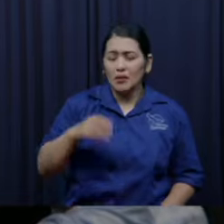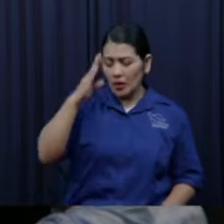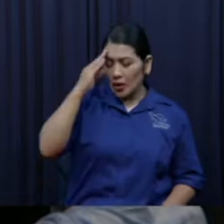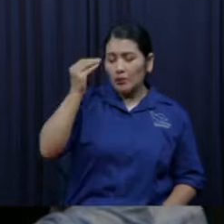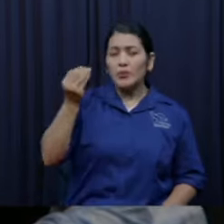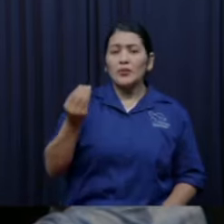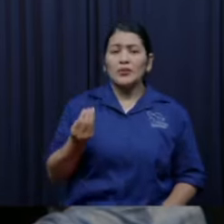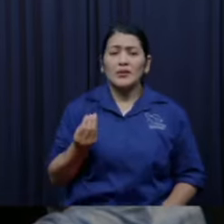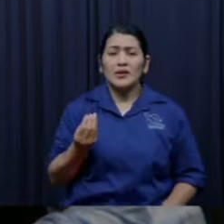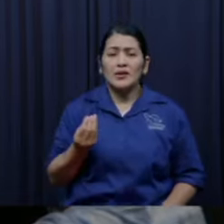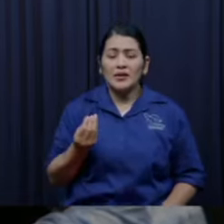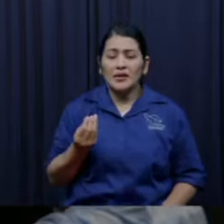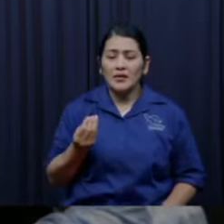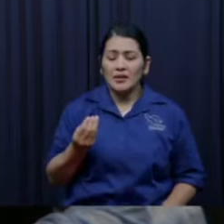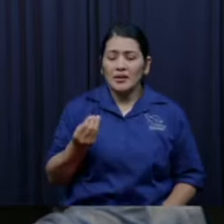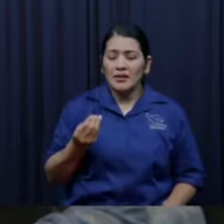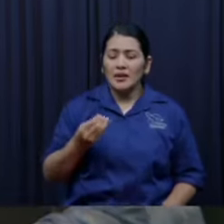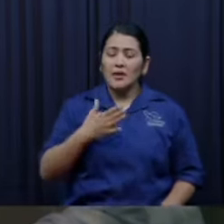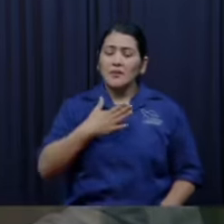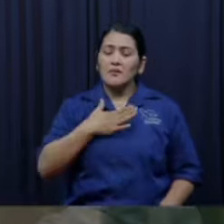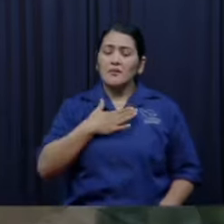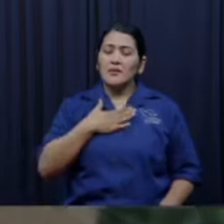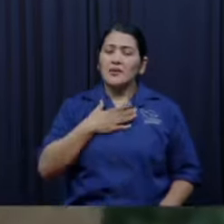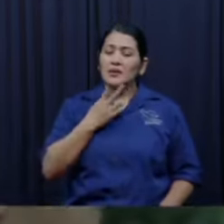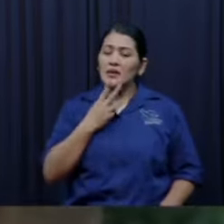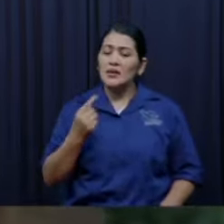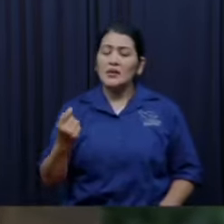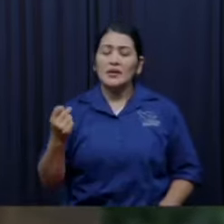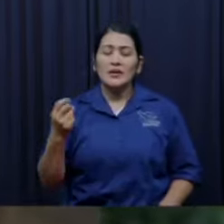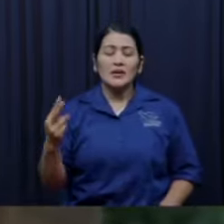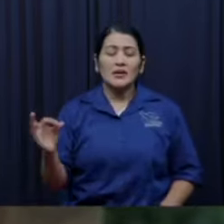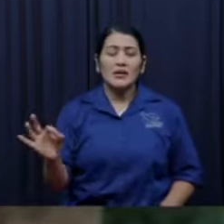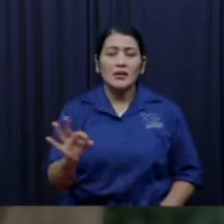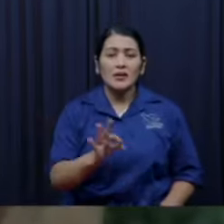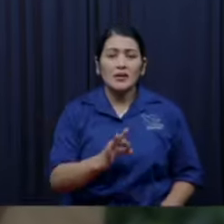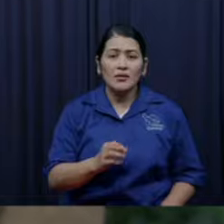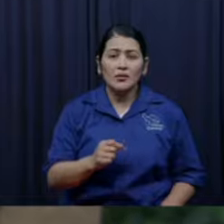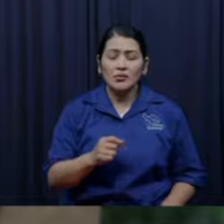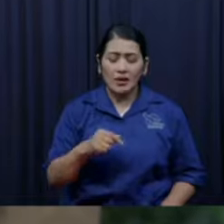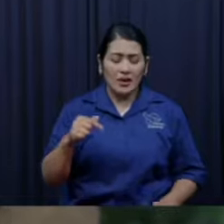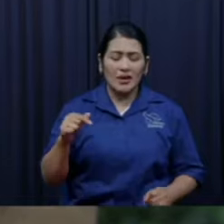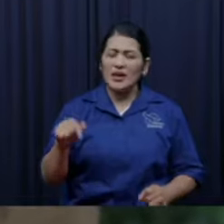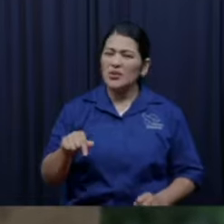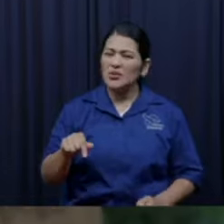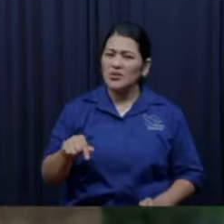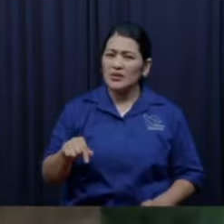a usted le pasa de vez en cuando, pero si a Pablo le pasaba. Entonces, bueno. Entonces ahora, cuando se le acerca